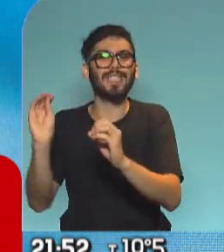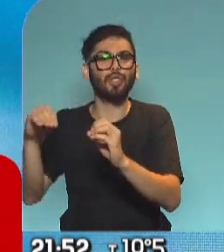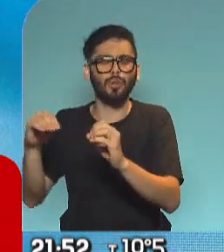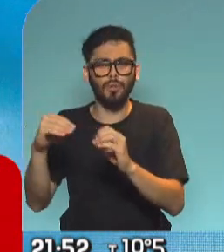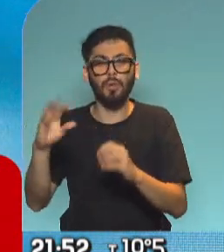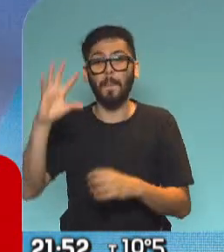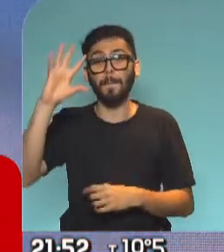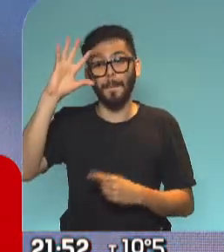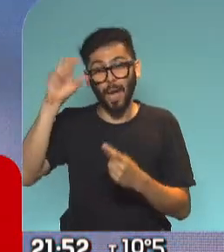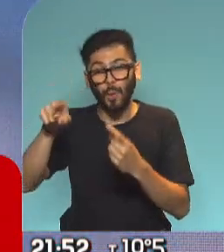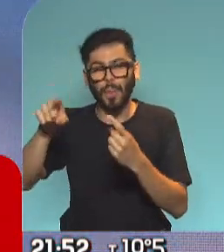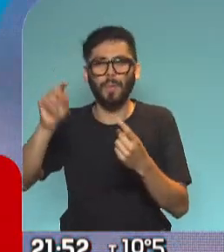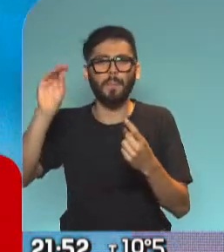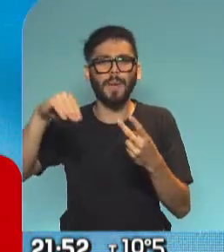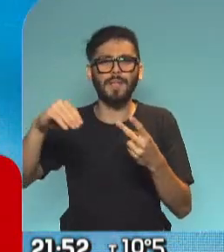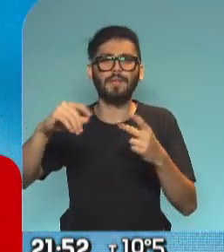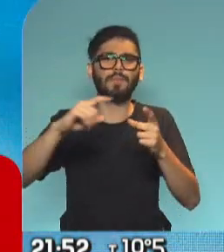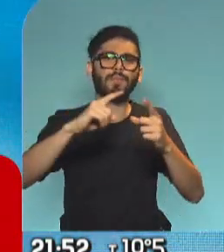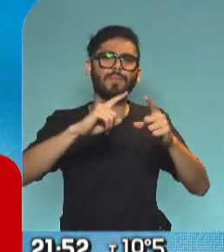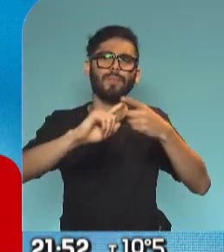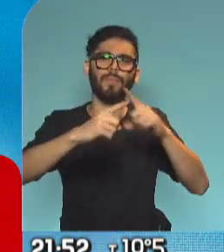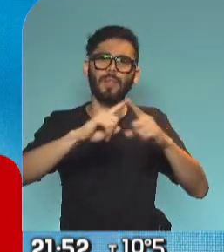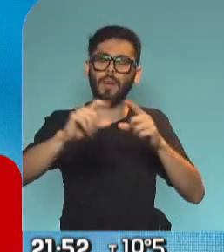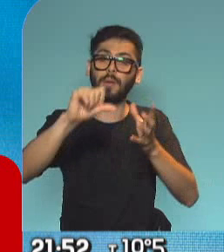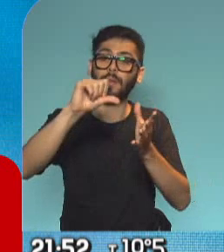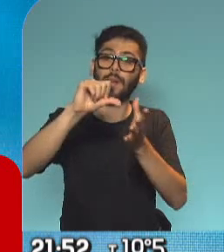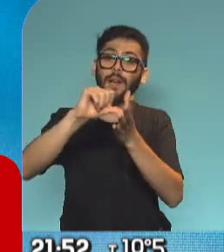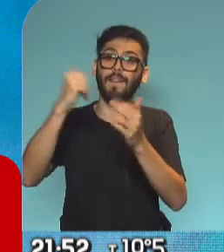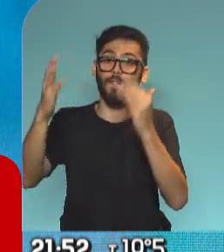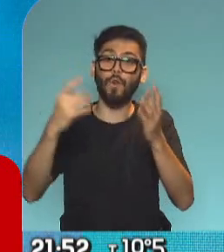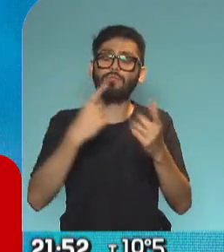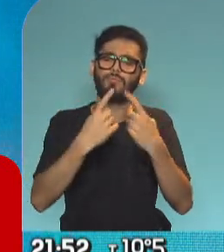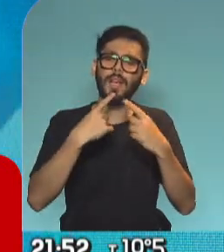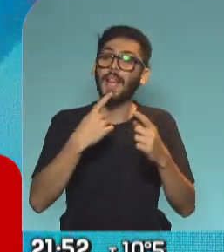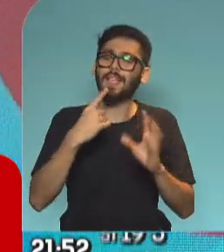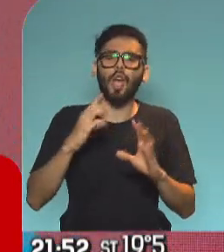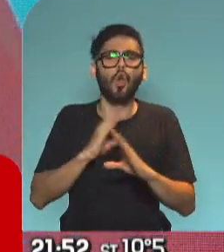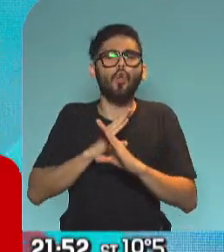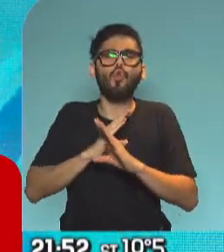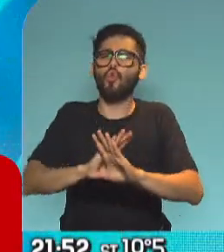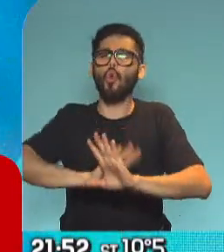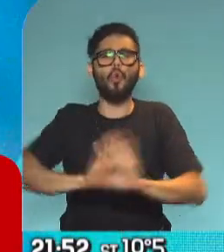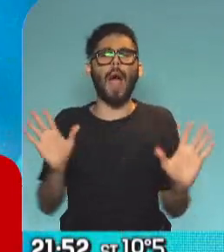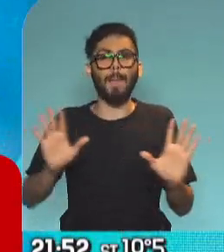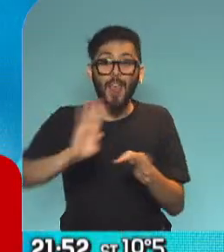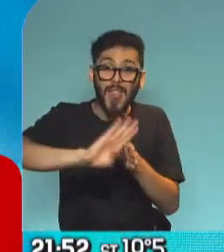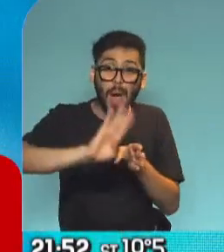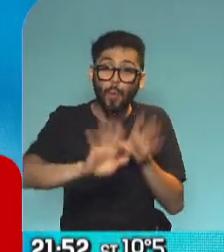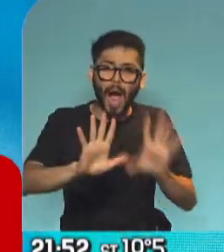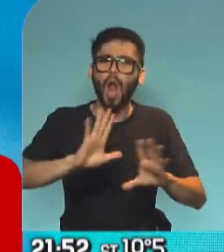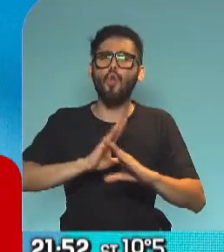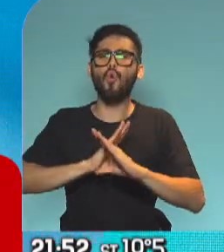cuando anuncian el acuerdo con los acreedores internacionales y mencionan él nunca más, para que haya un nunca más de este tipo de endeudamientos,